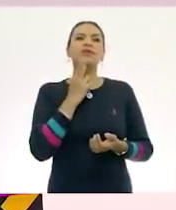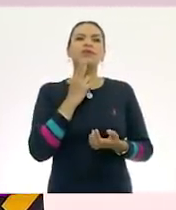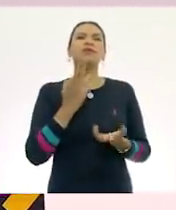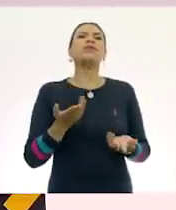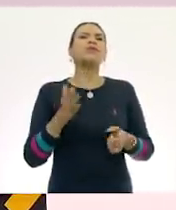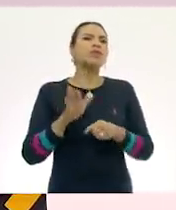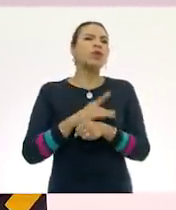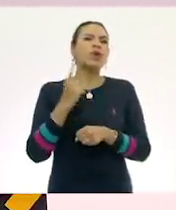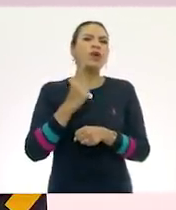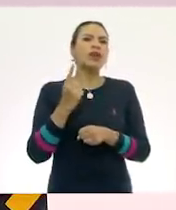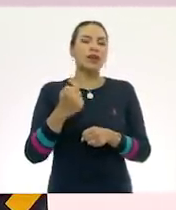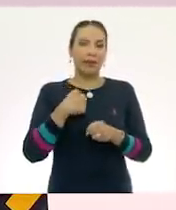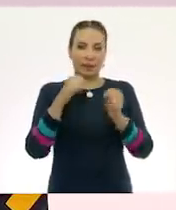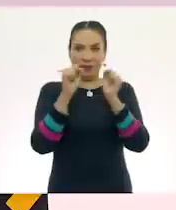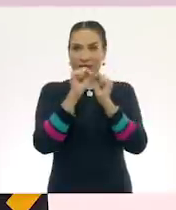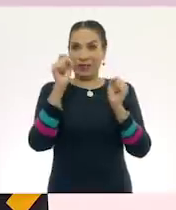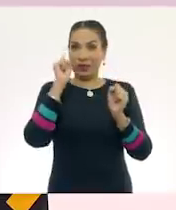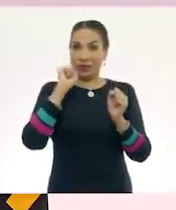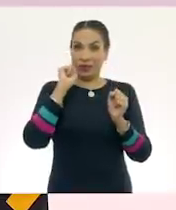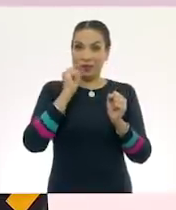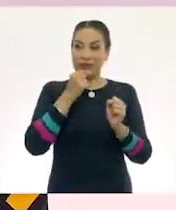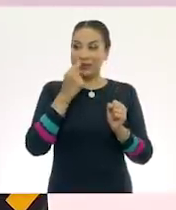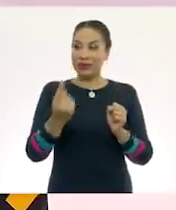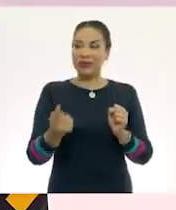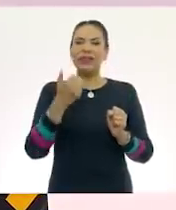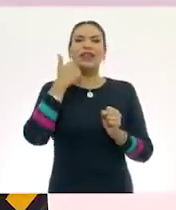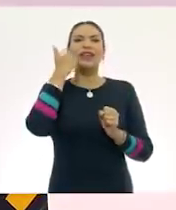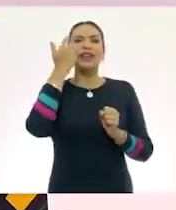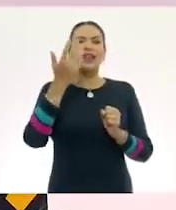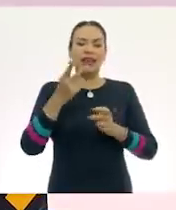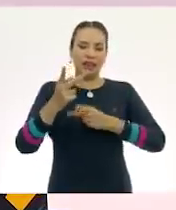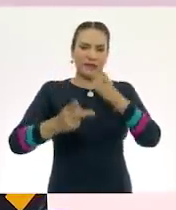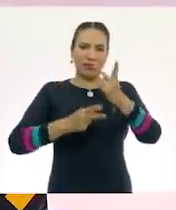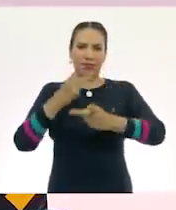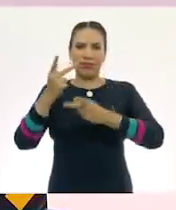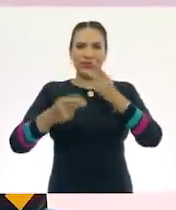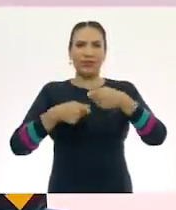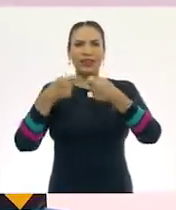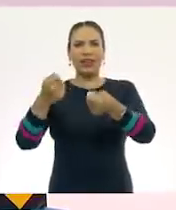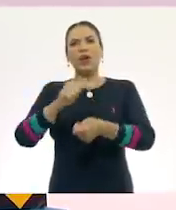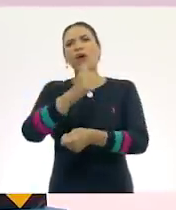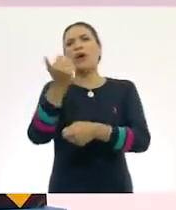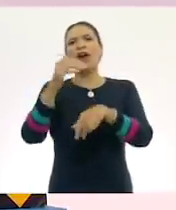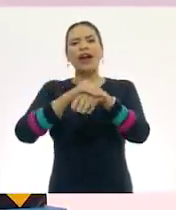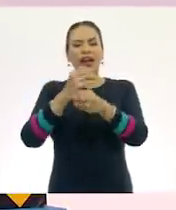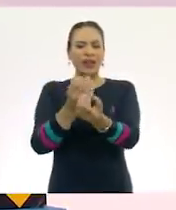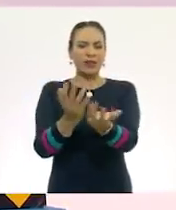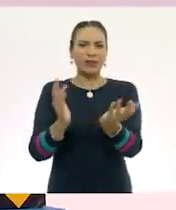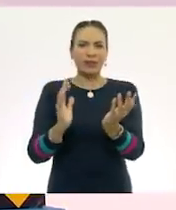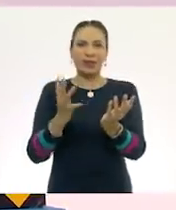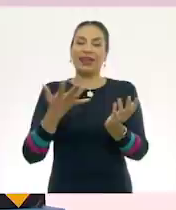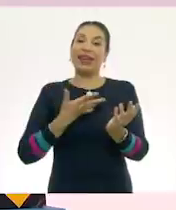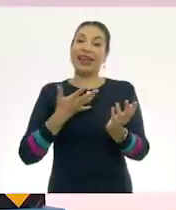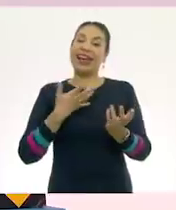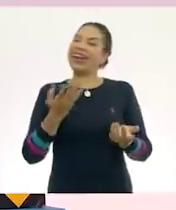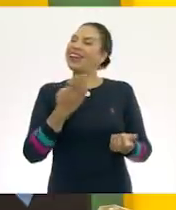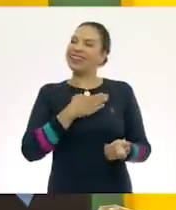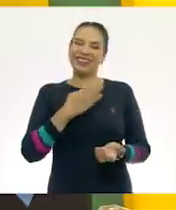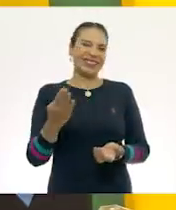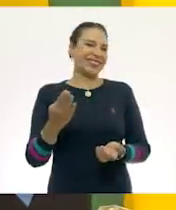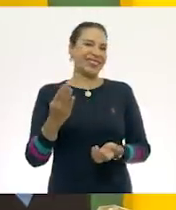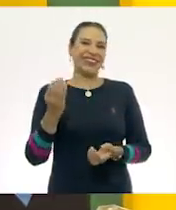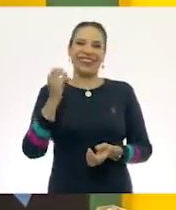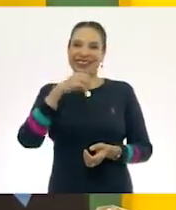porque mi sobrina quiere prestárselos a unos amiguitos que tiene. ¡Ay, qué buena onda!